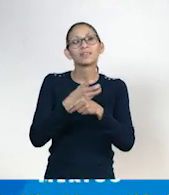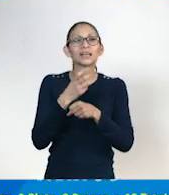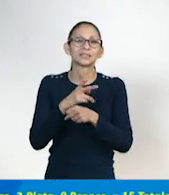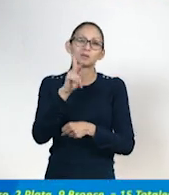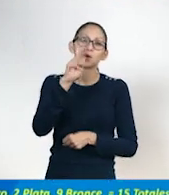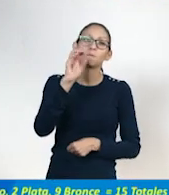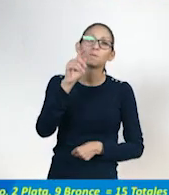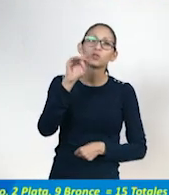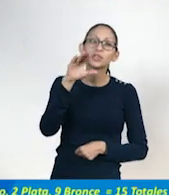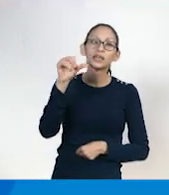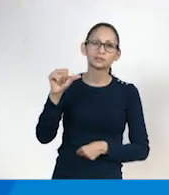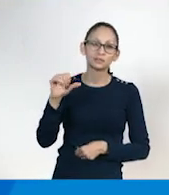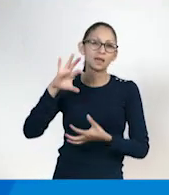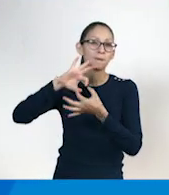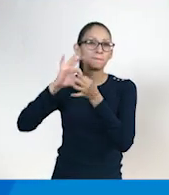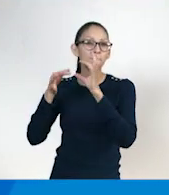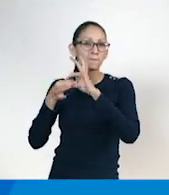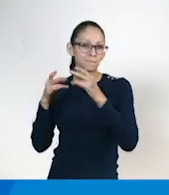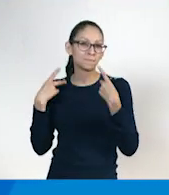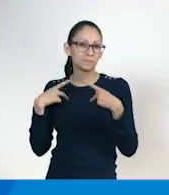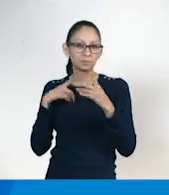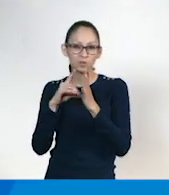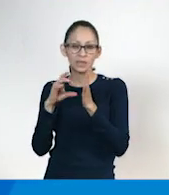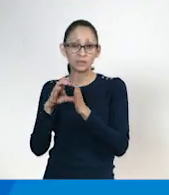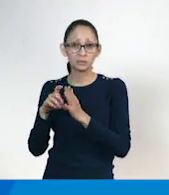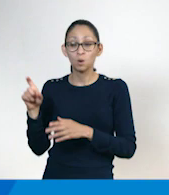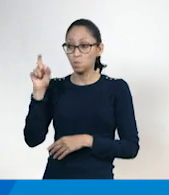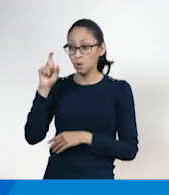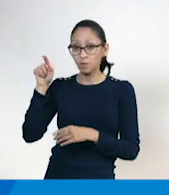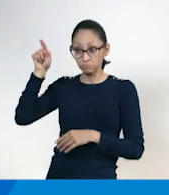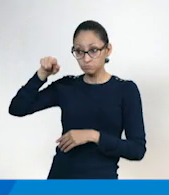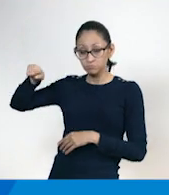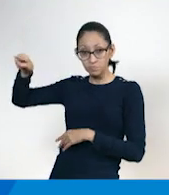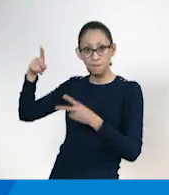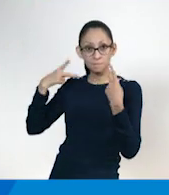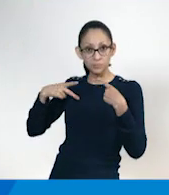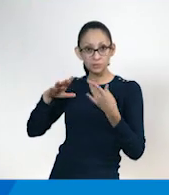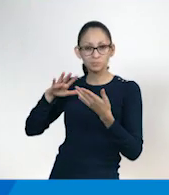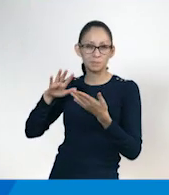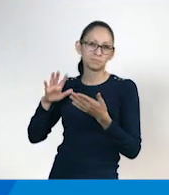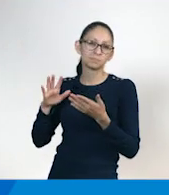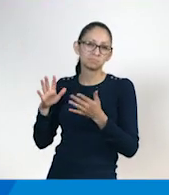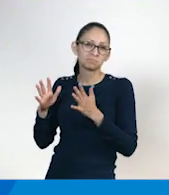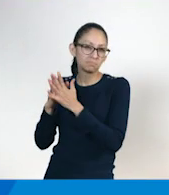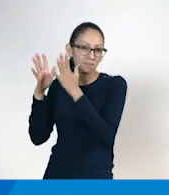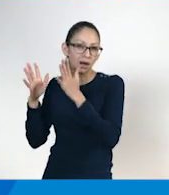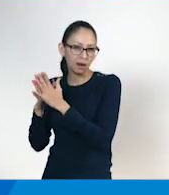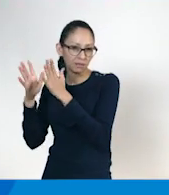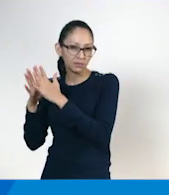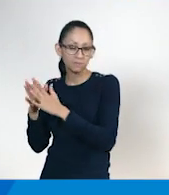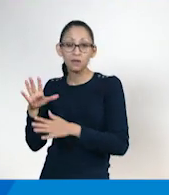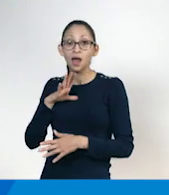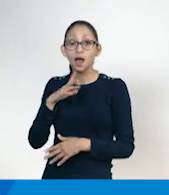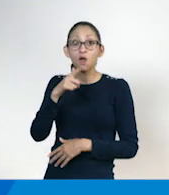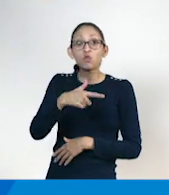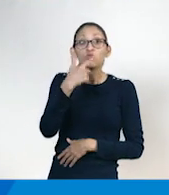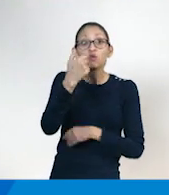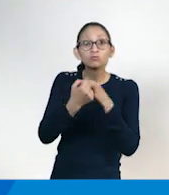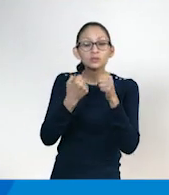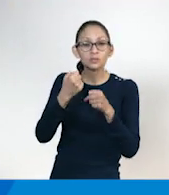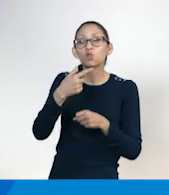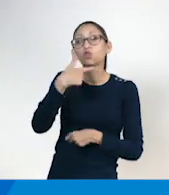paralímpico latinoamericano. Durante su participación en tan solo 12 Juegos Paralímpicos, México ha ganado